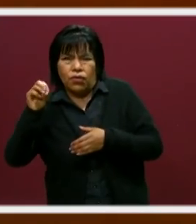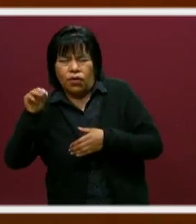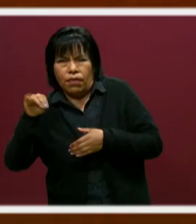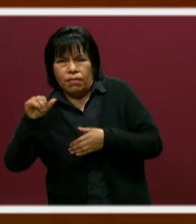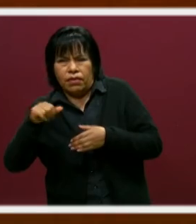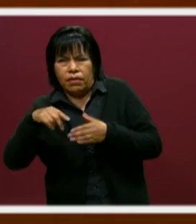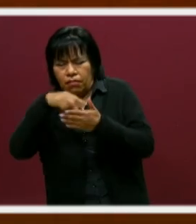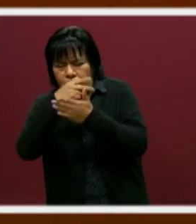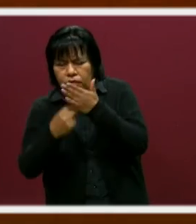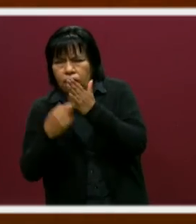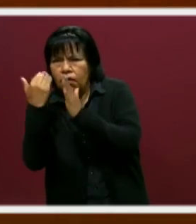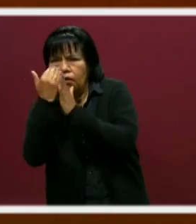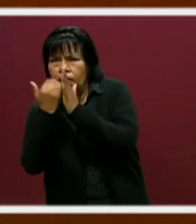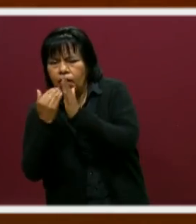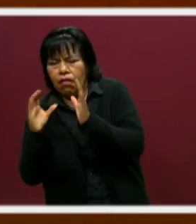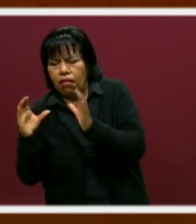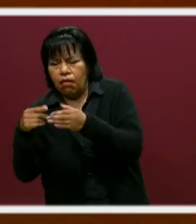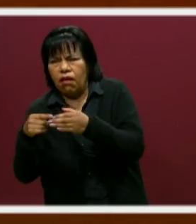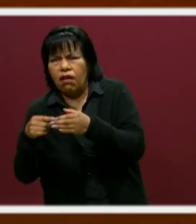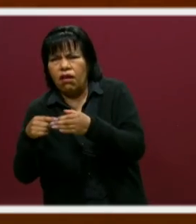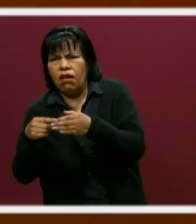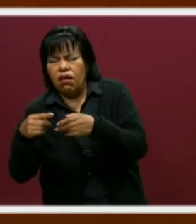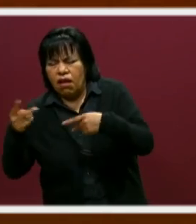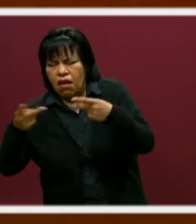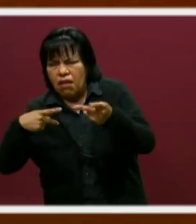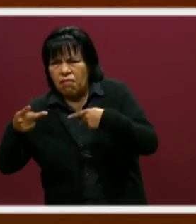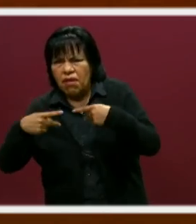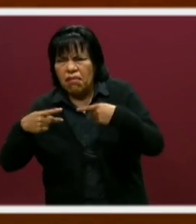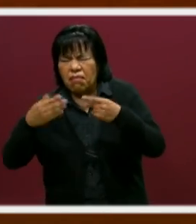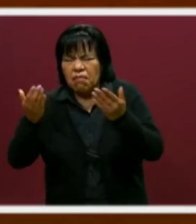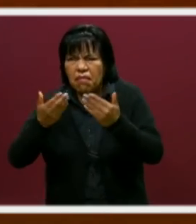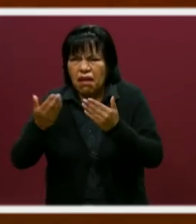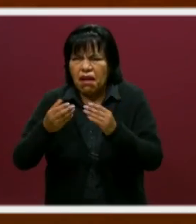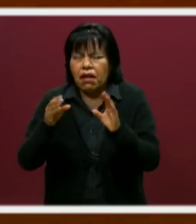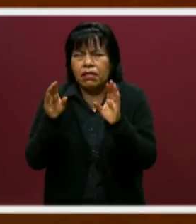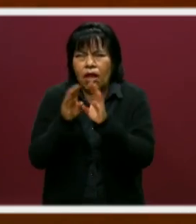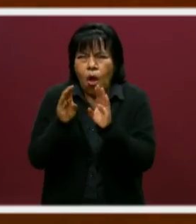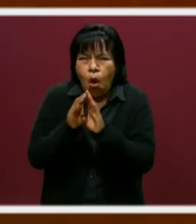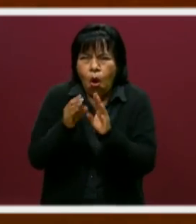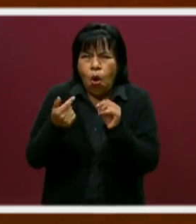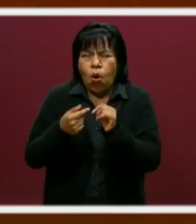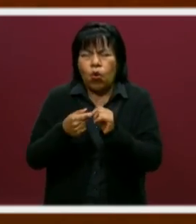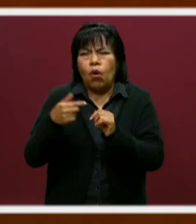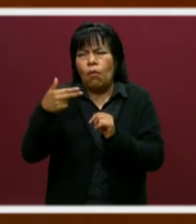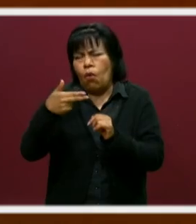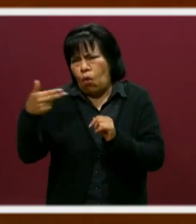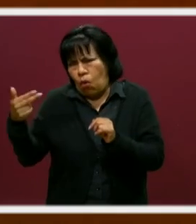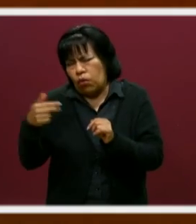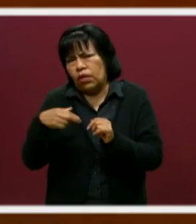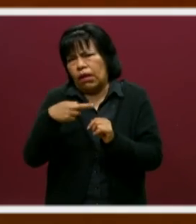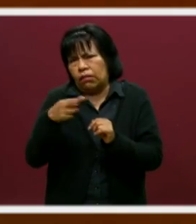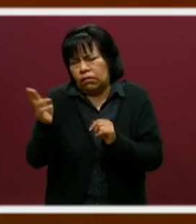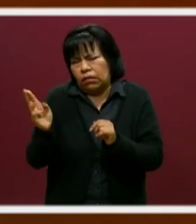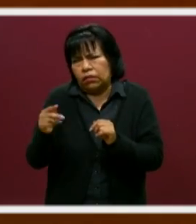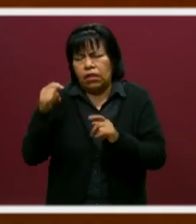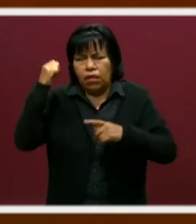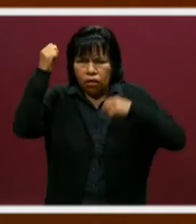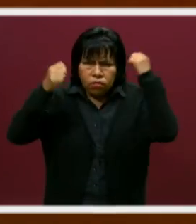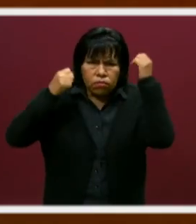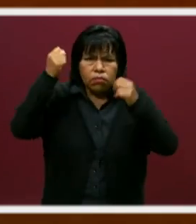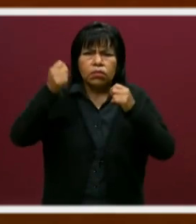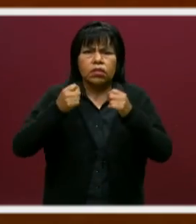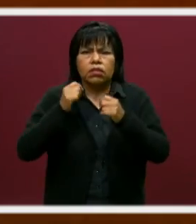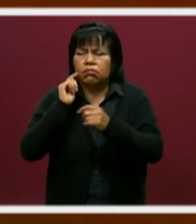un plan en cuanto a los platillos que van a desarrollar, dónde es que van a trabajar, en los hoteles, en turismo, ¿no?